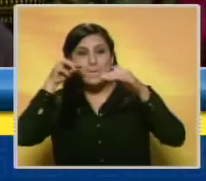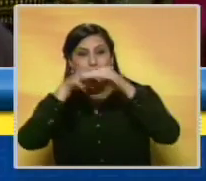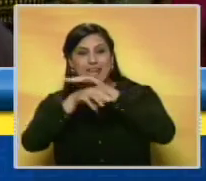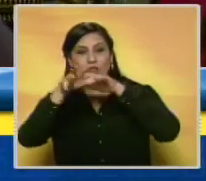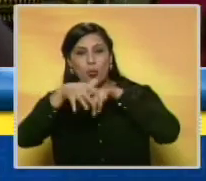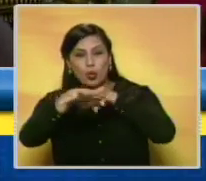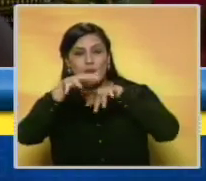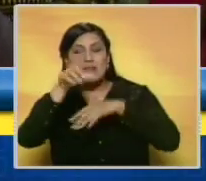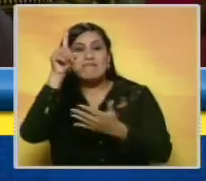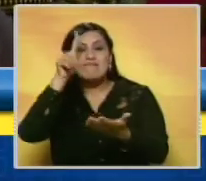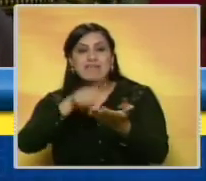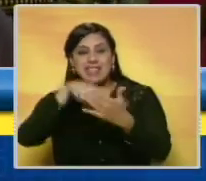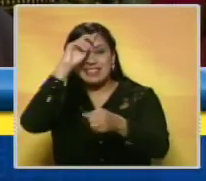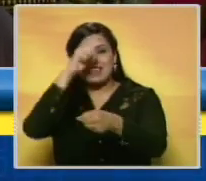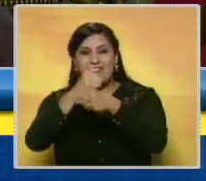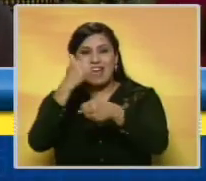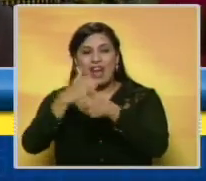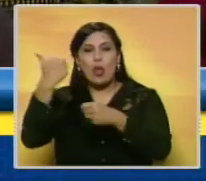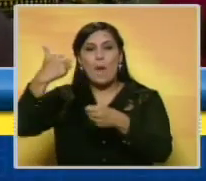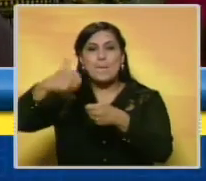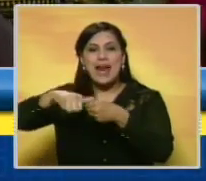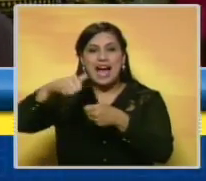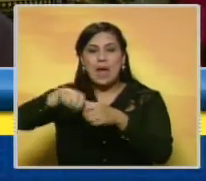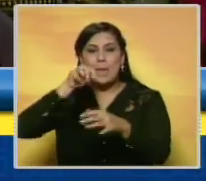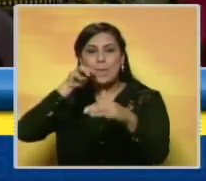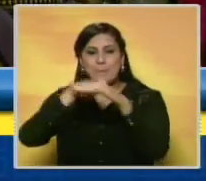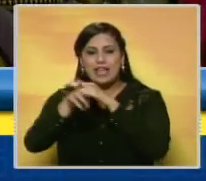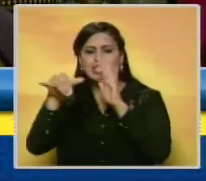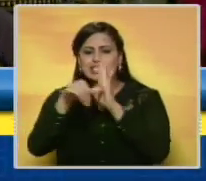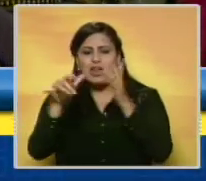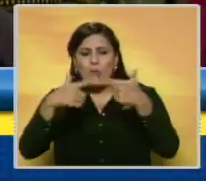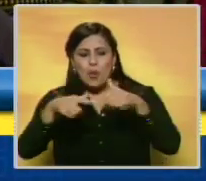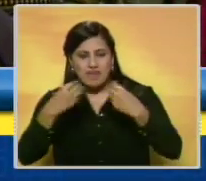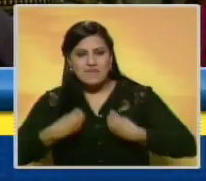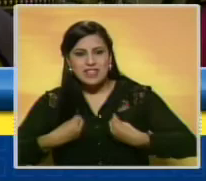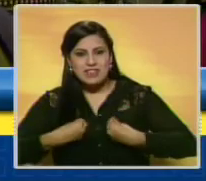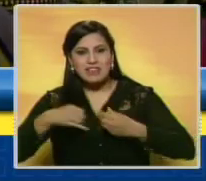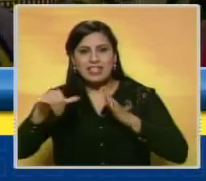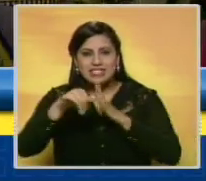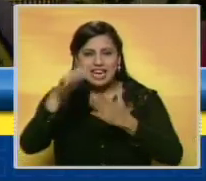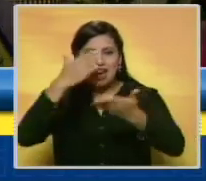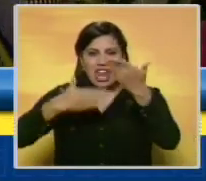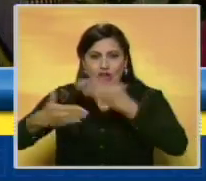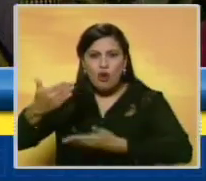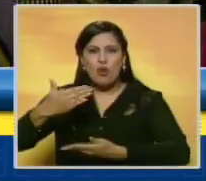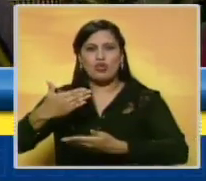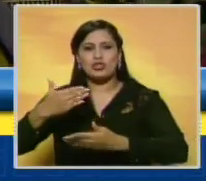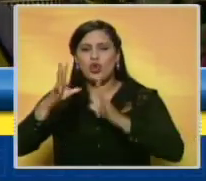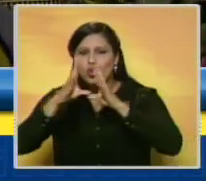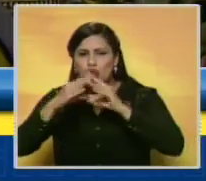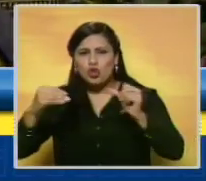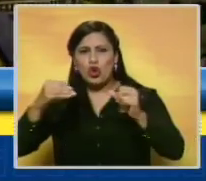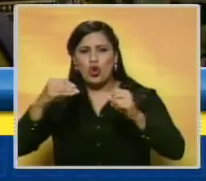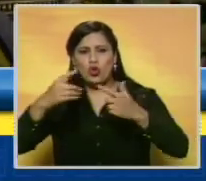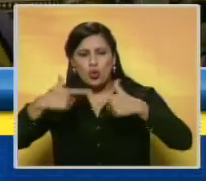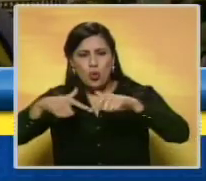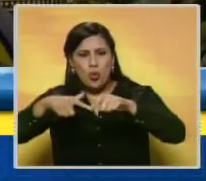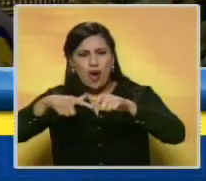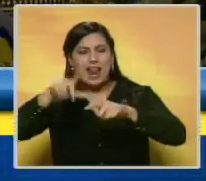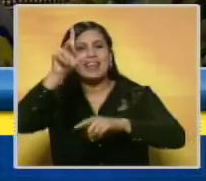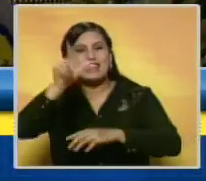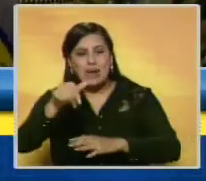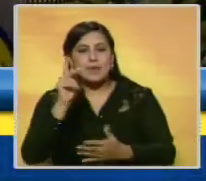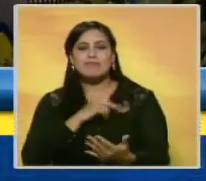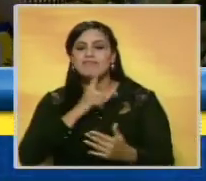Dos mil trabajadores del metro de Maracaibo, los vecinos residenciales, los vecinos comerciales de todo el corredor Sabaneta,